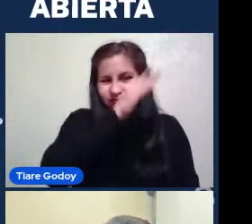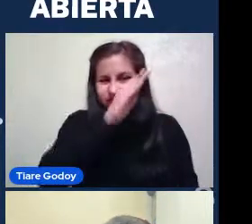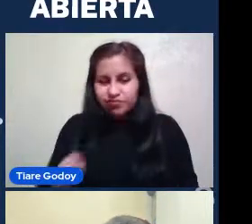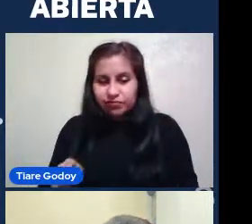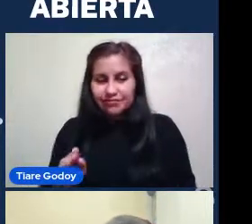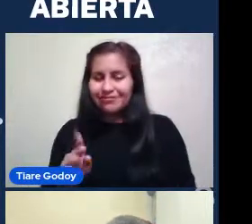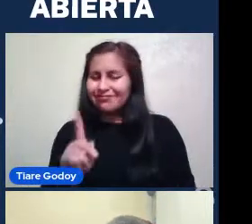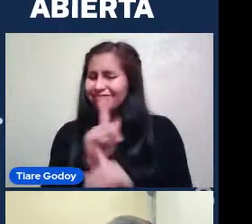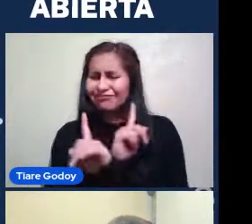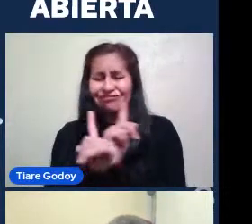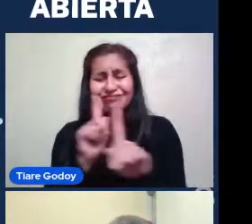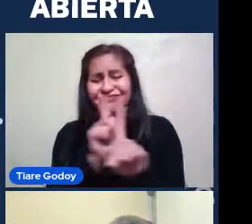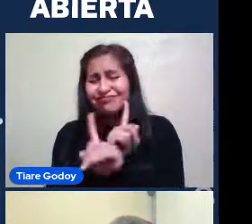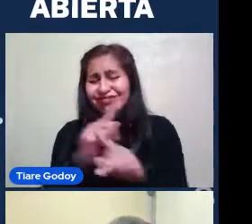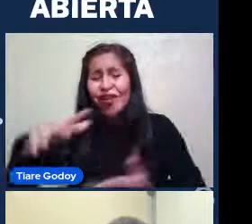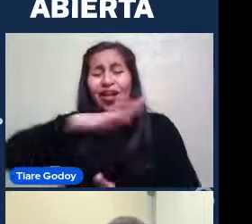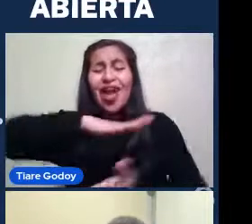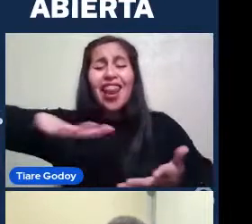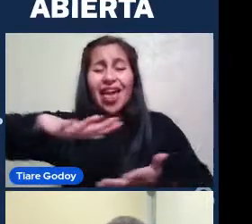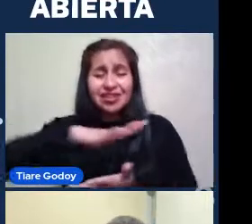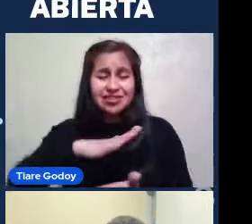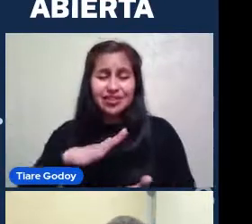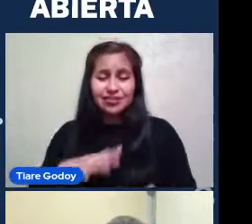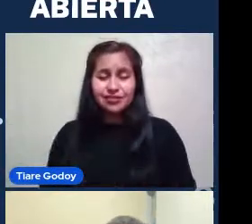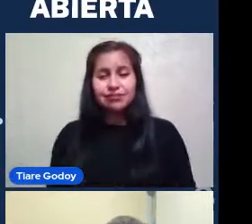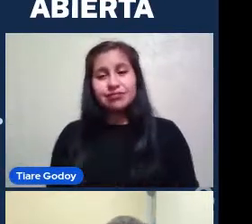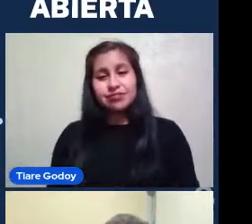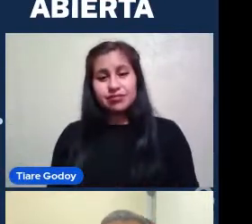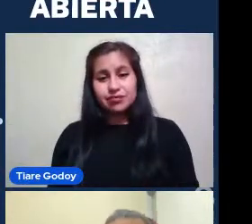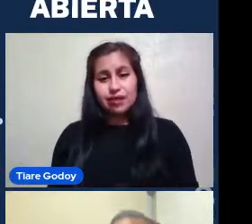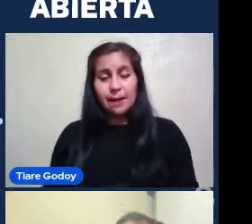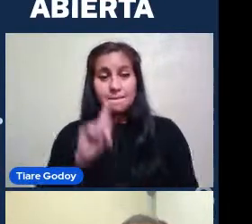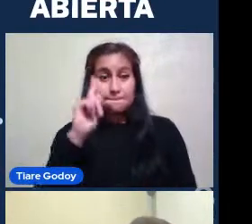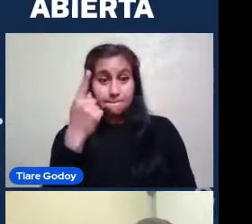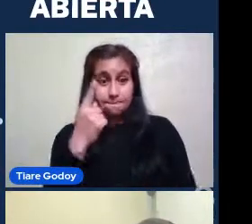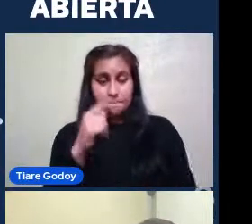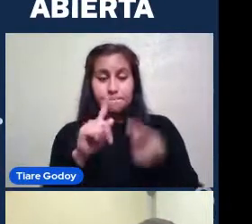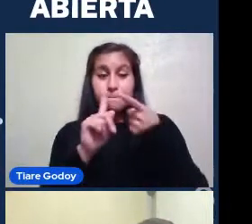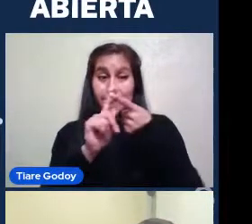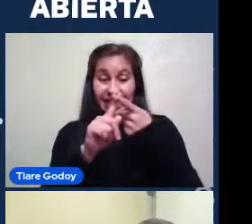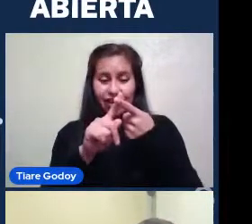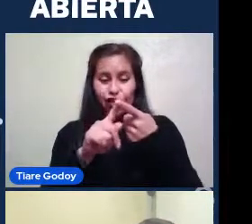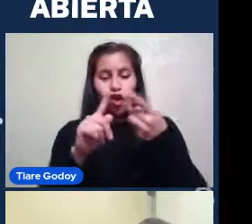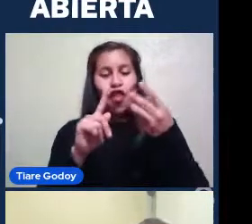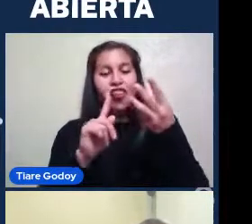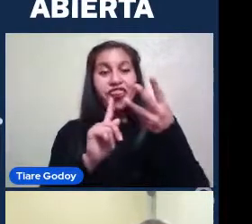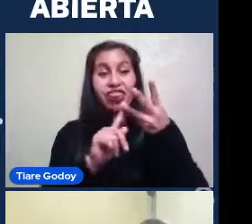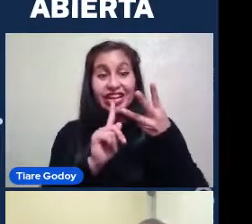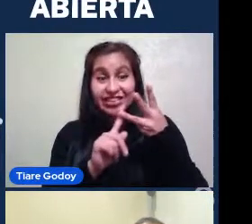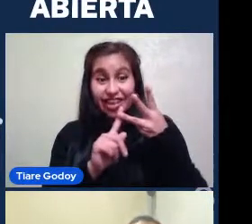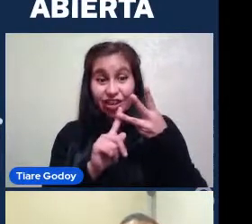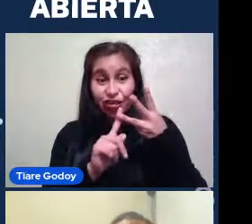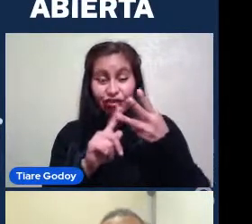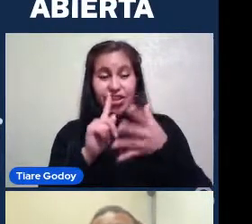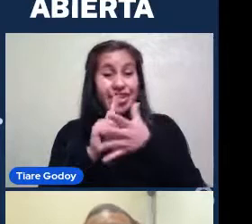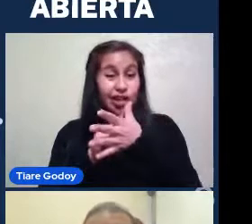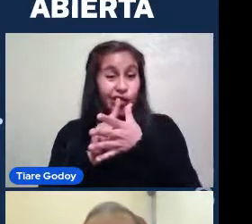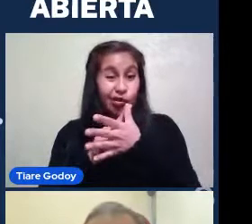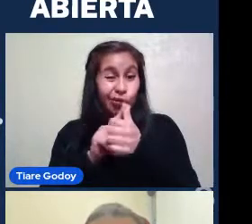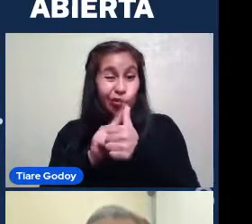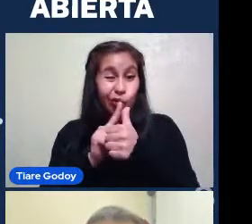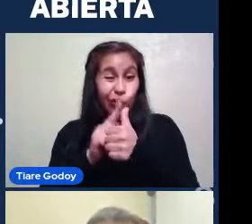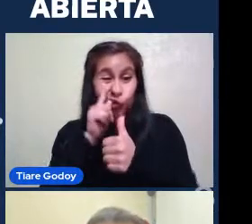Galaxias Y entonces el primero El tercero Y el último Son galaxias Mientras que